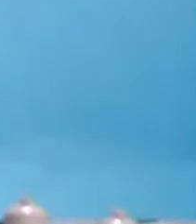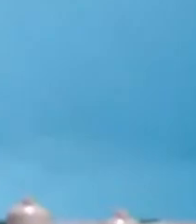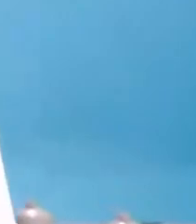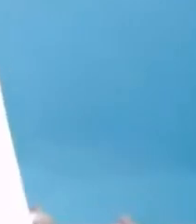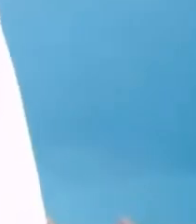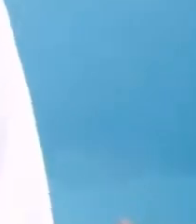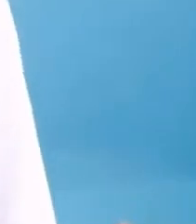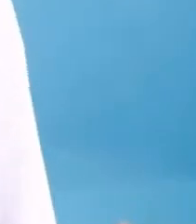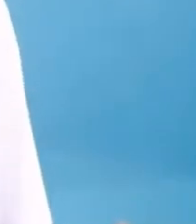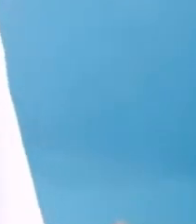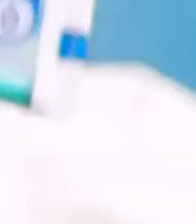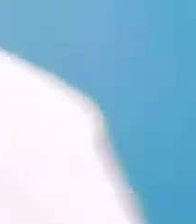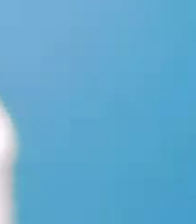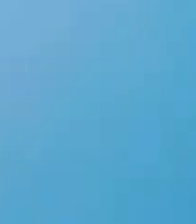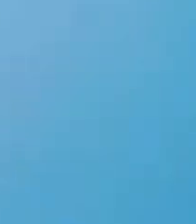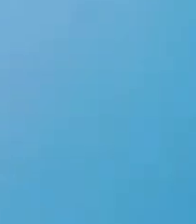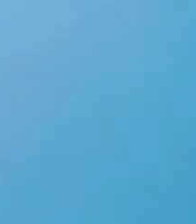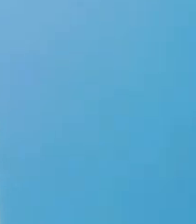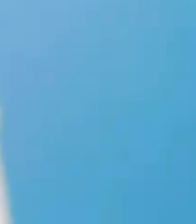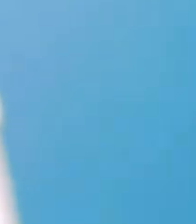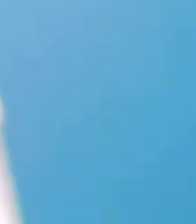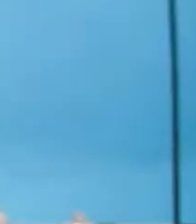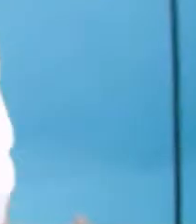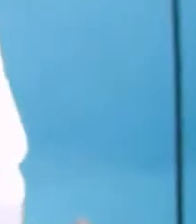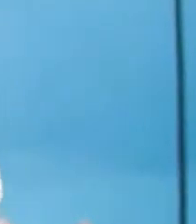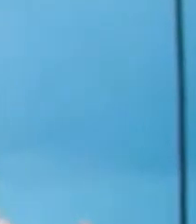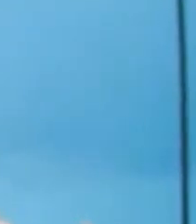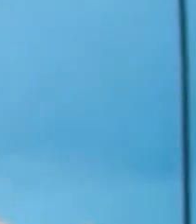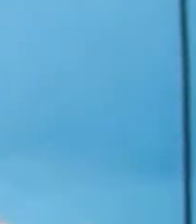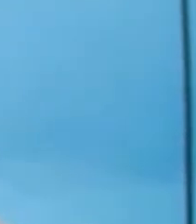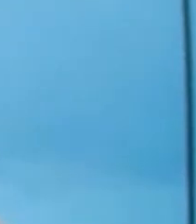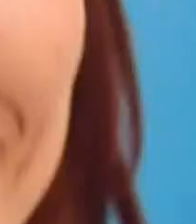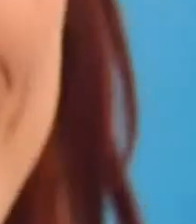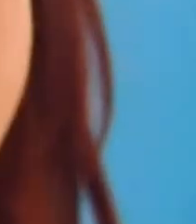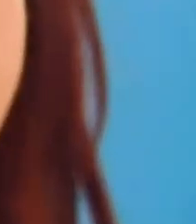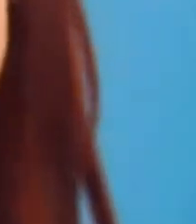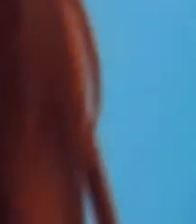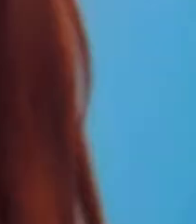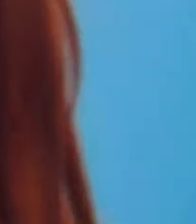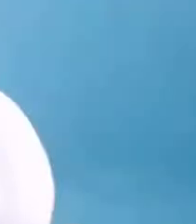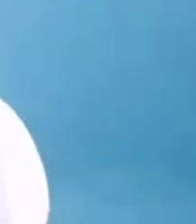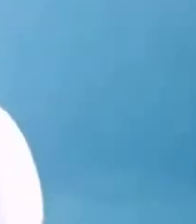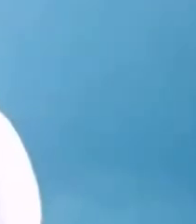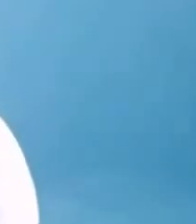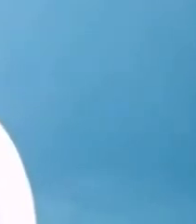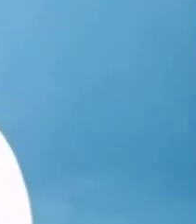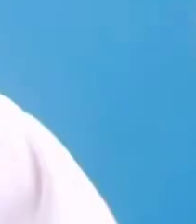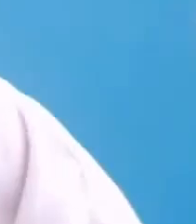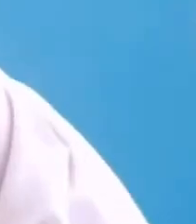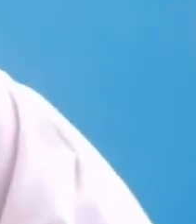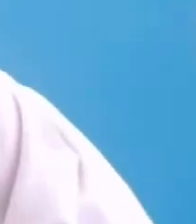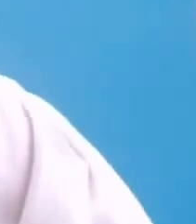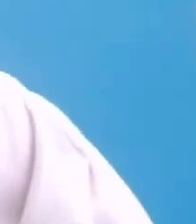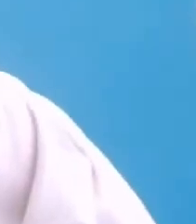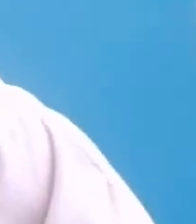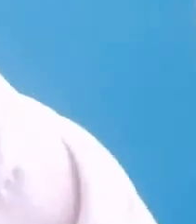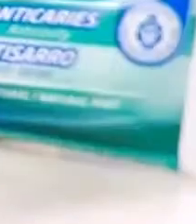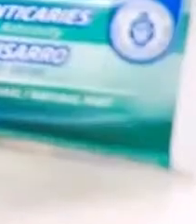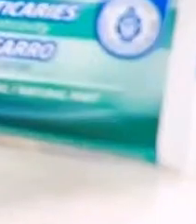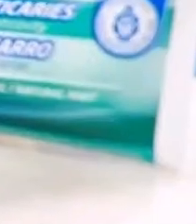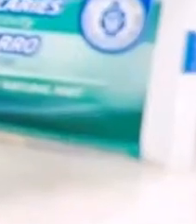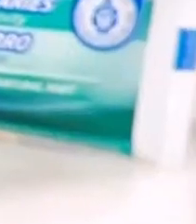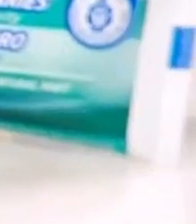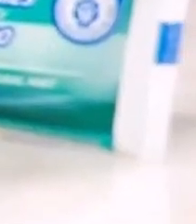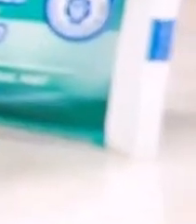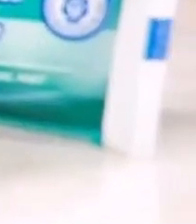caries usando pastas dentales con flúor como Dentumenta Natural, que tiene la concentración necesaria para dientes sanos y sin caries. Sonríe con el corazón,